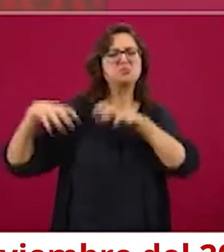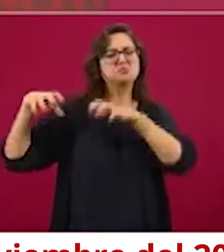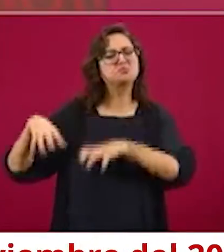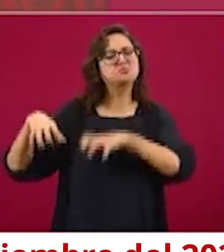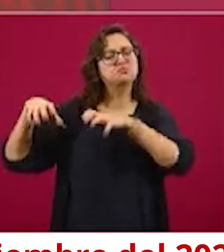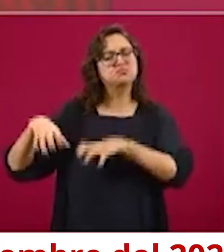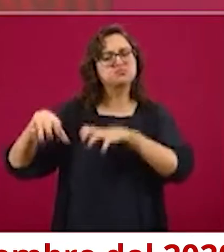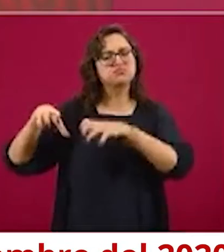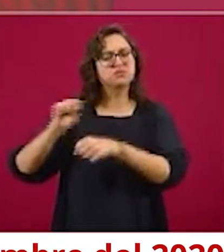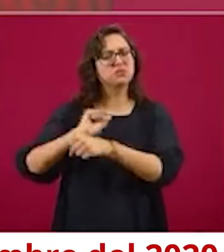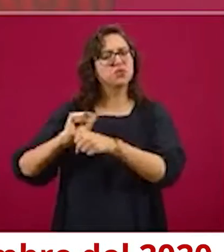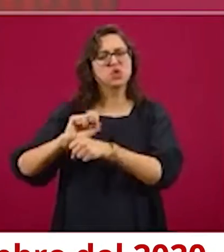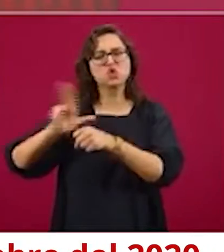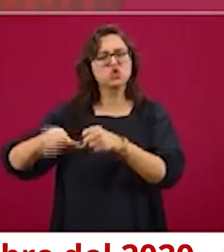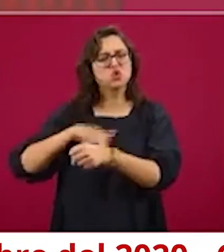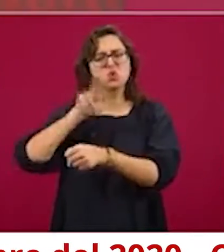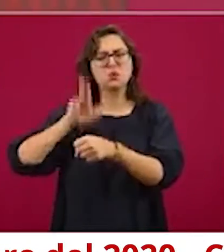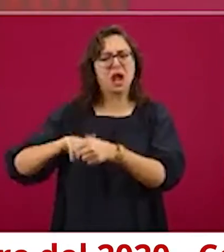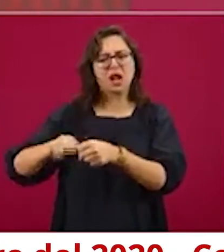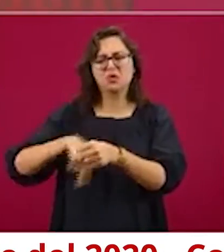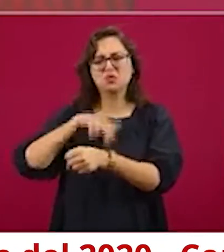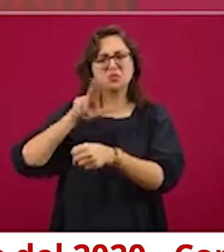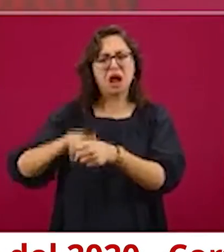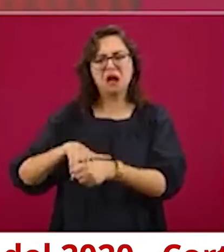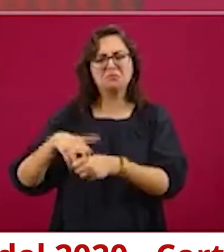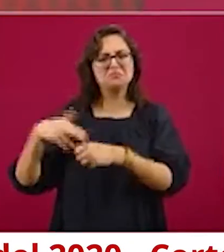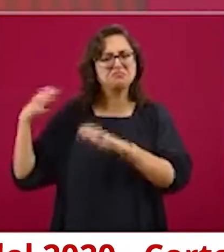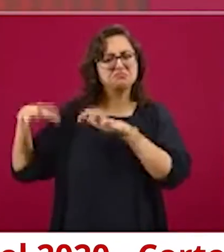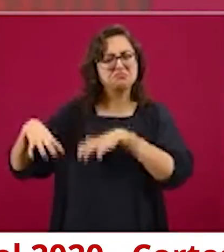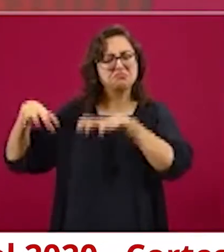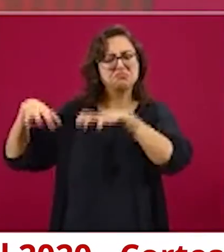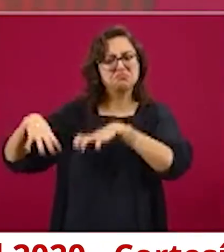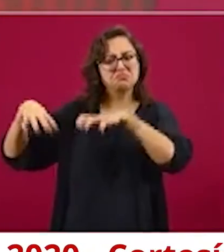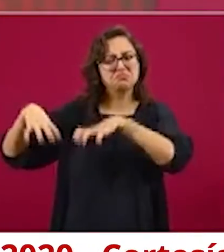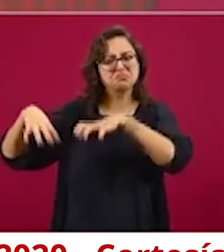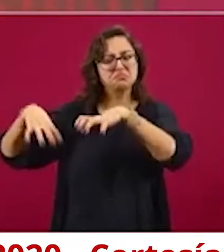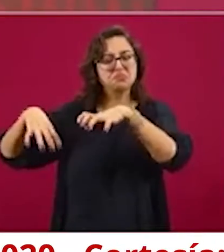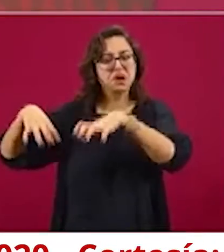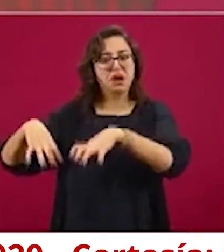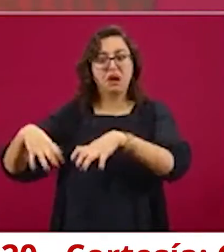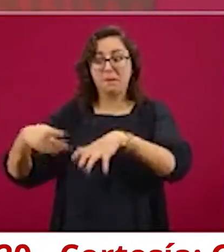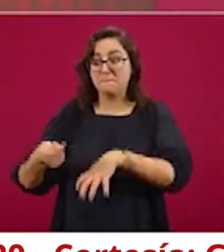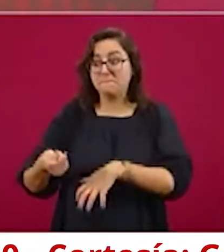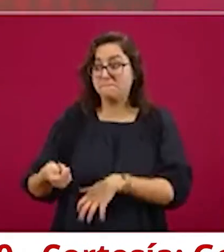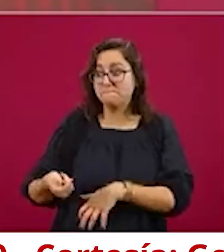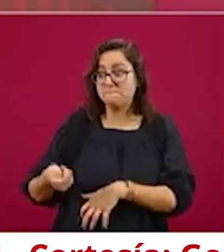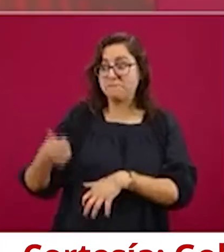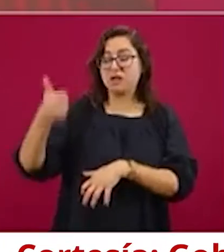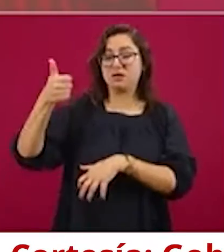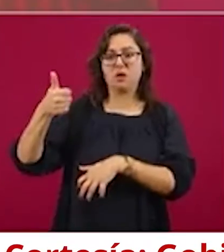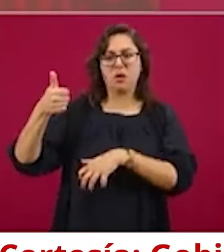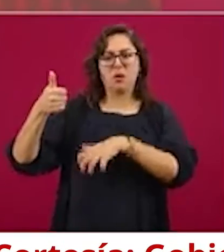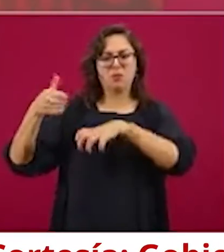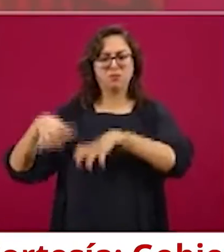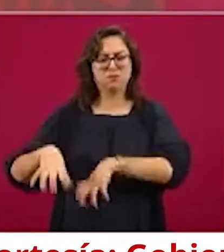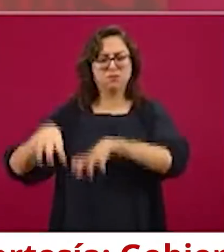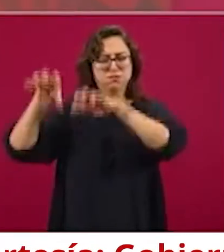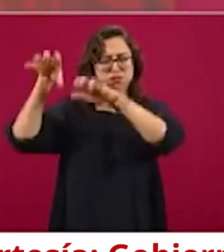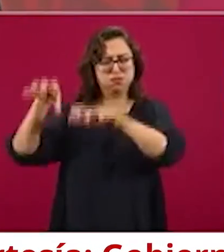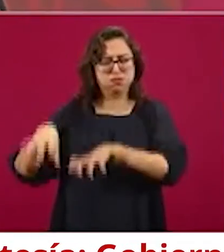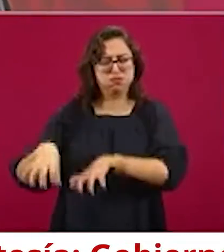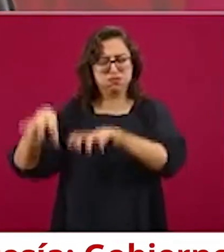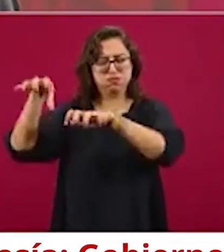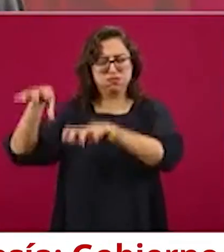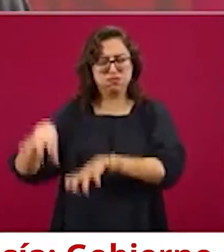Tabasco, de acuerdo a los registros. Fue algo extraordinario.